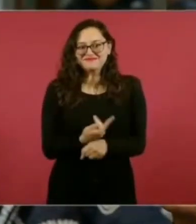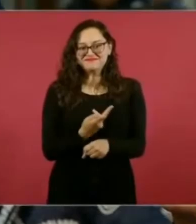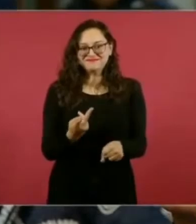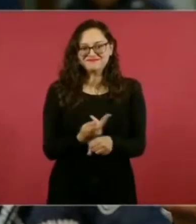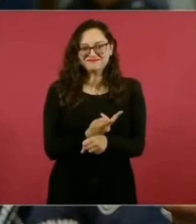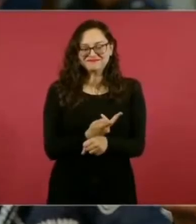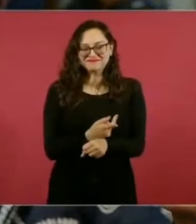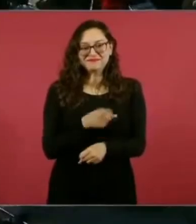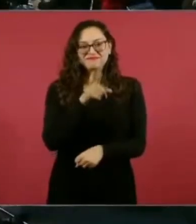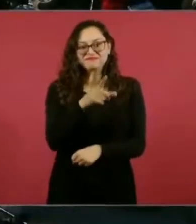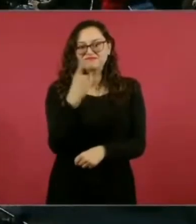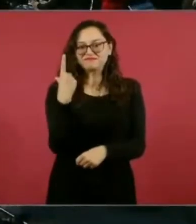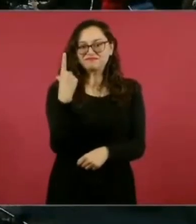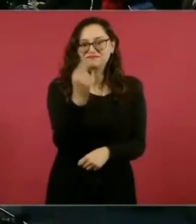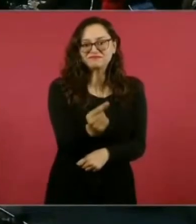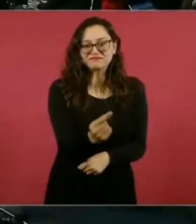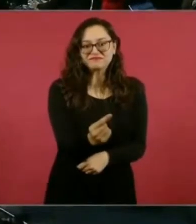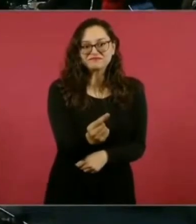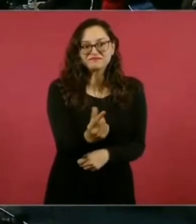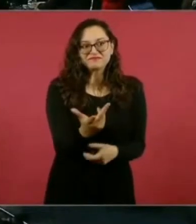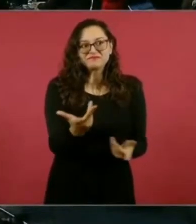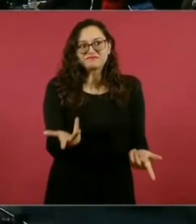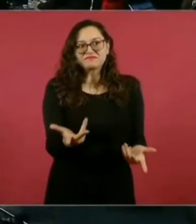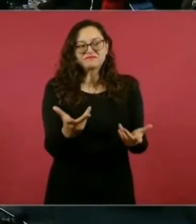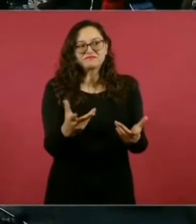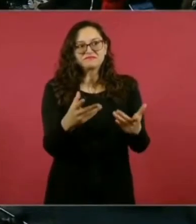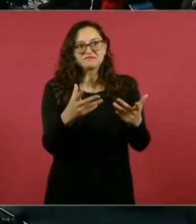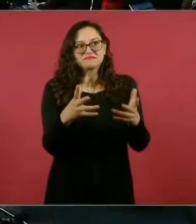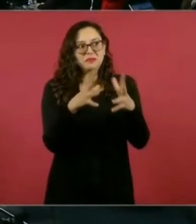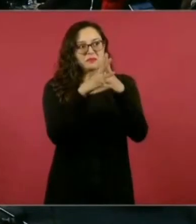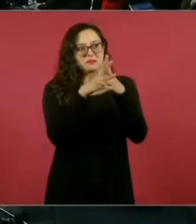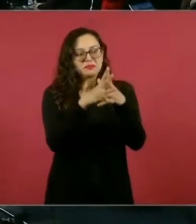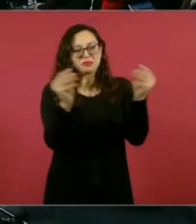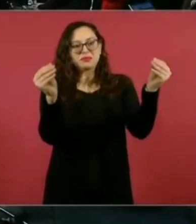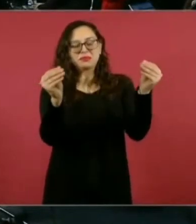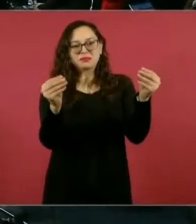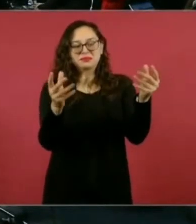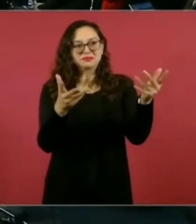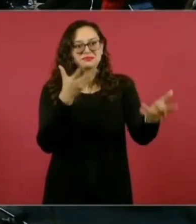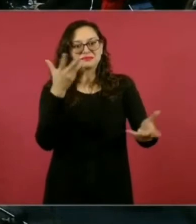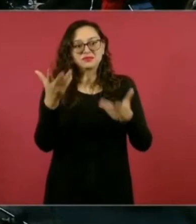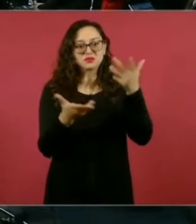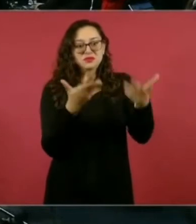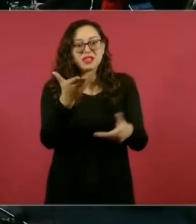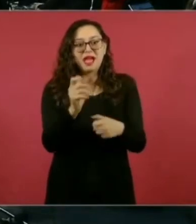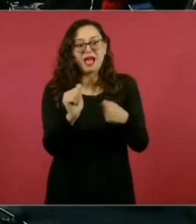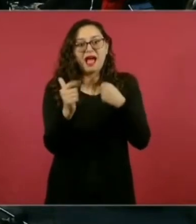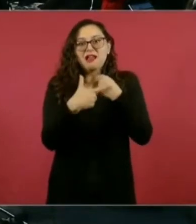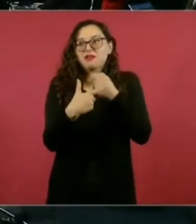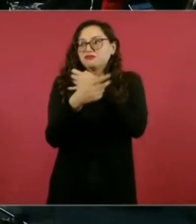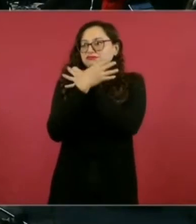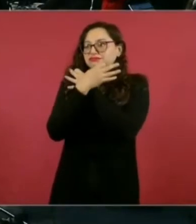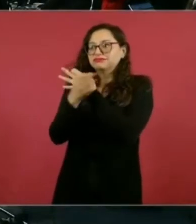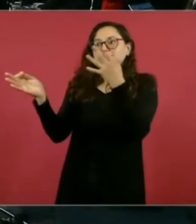usted se retire y ya no lo veamos más en la vida pública? Pues,